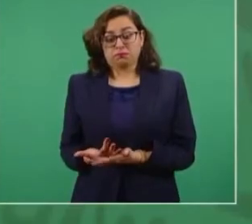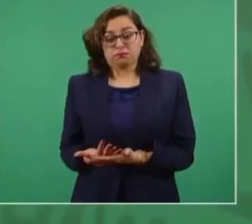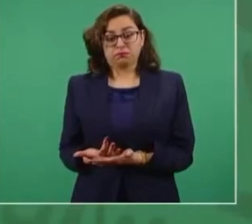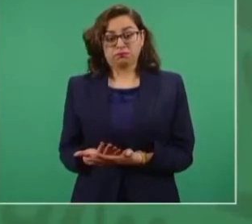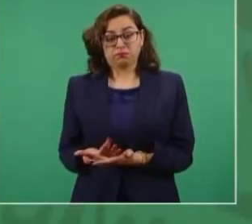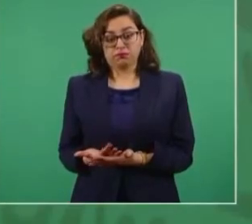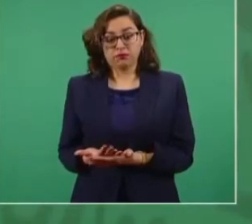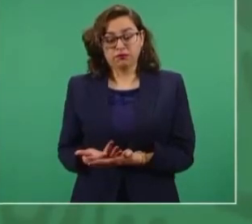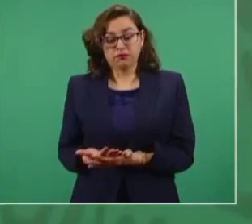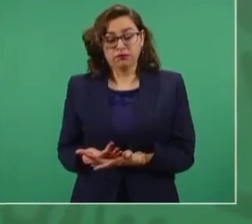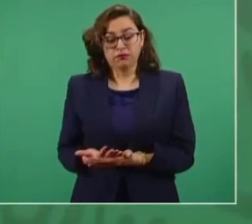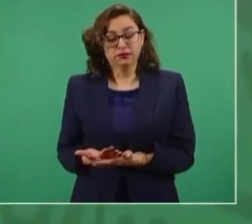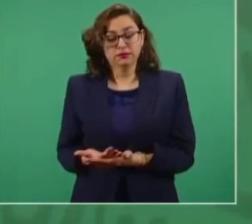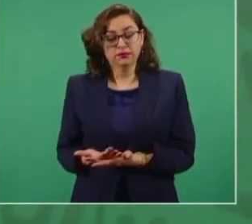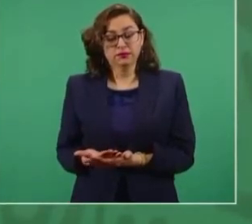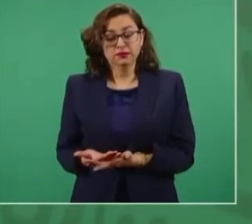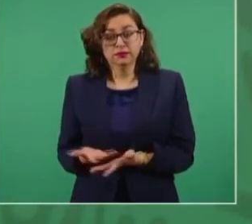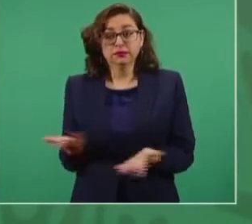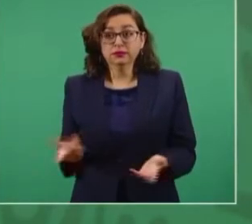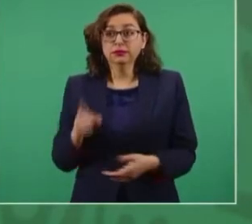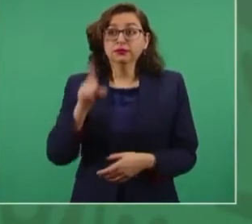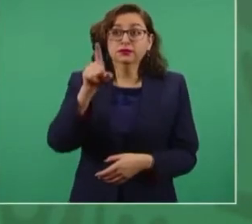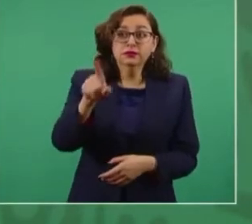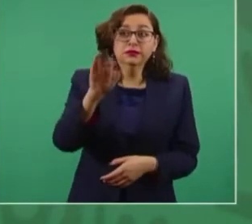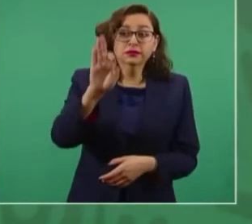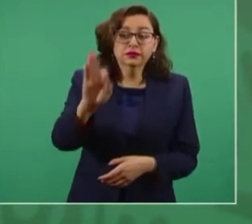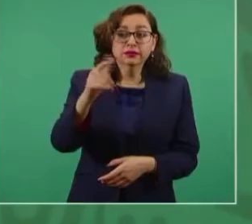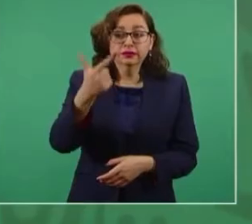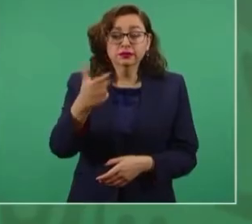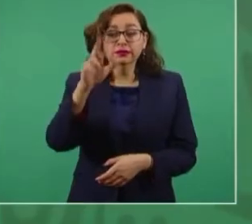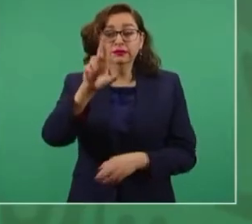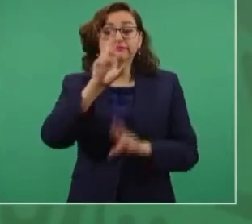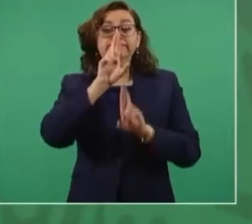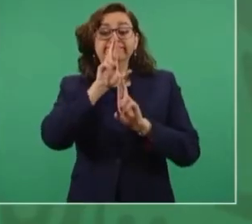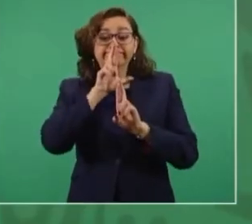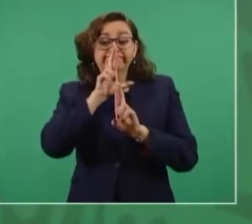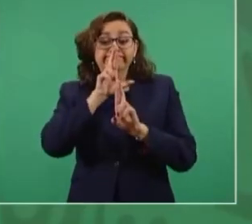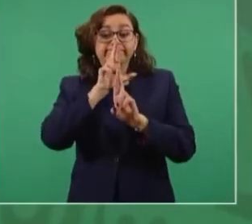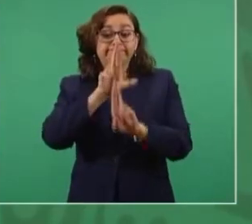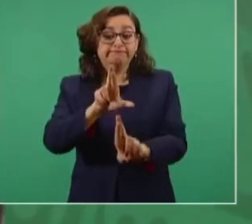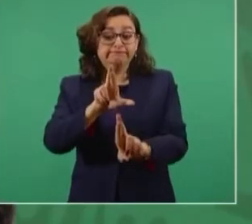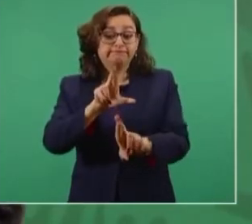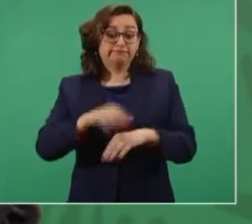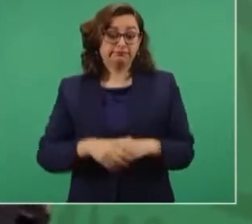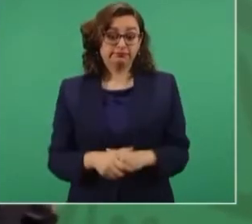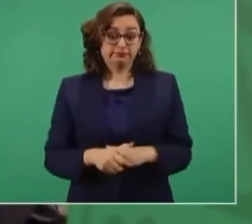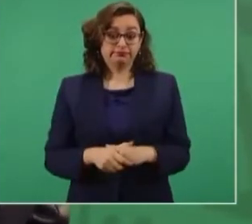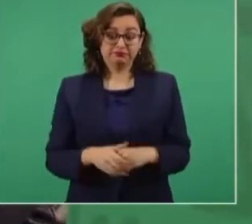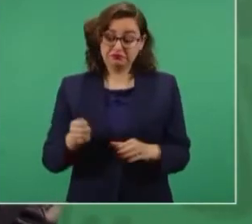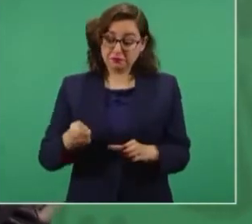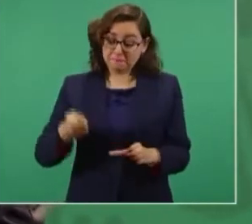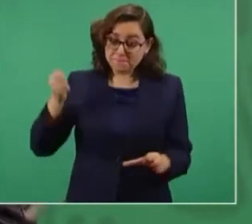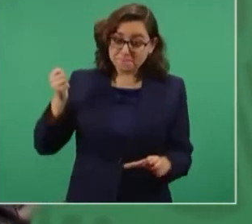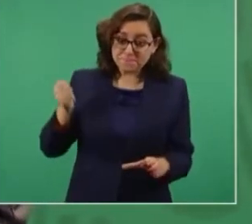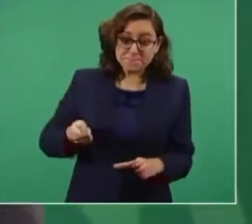que la Fiscalía General de la República decida